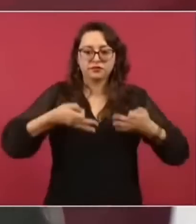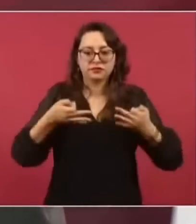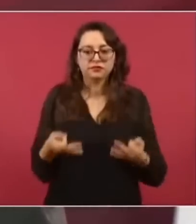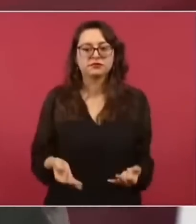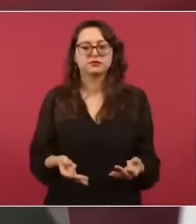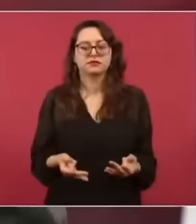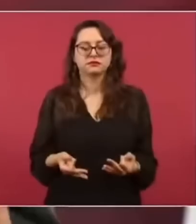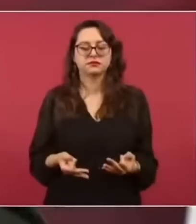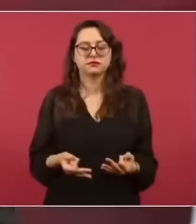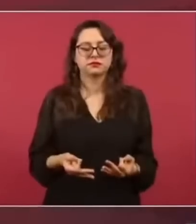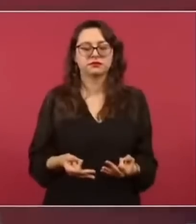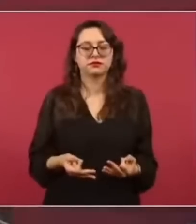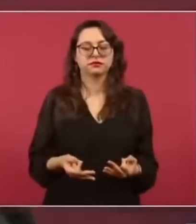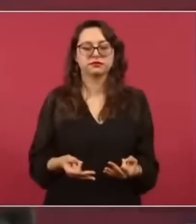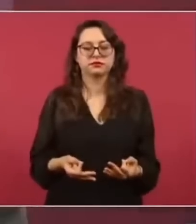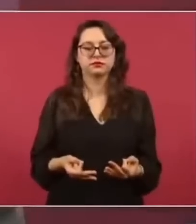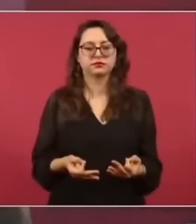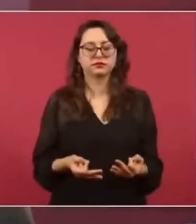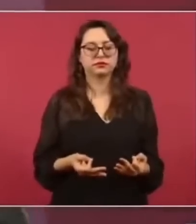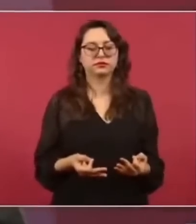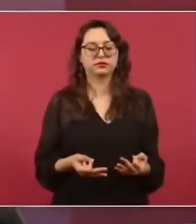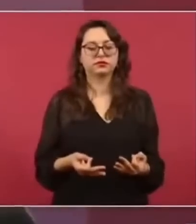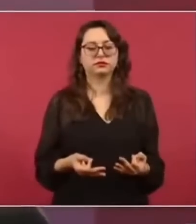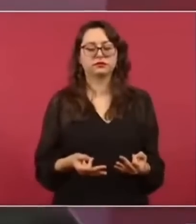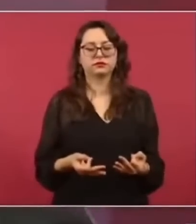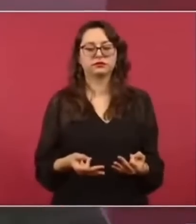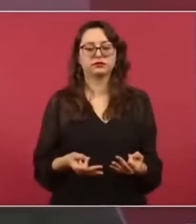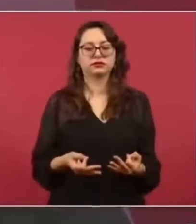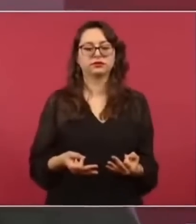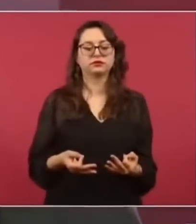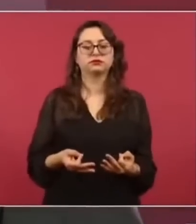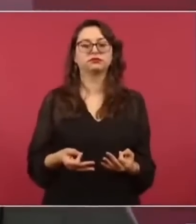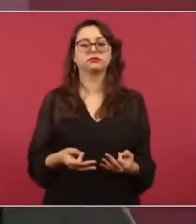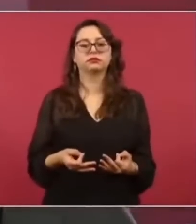para ponernos de acuerdo